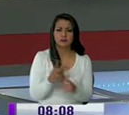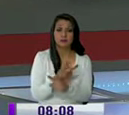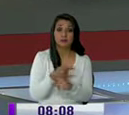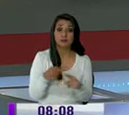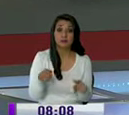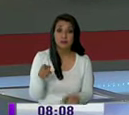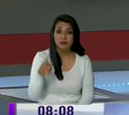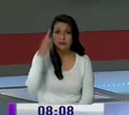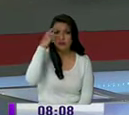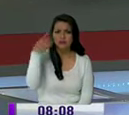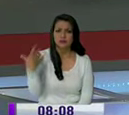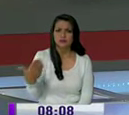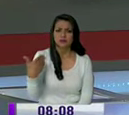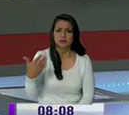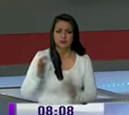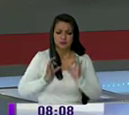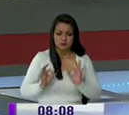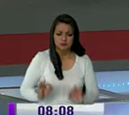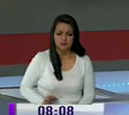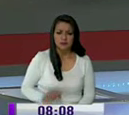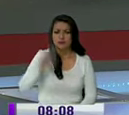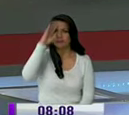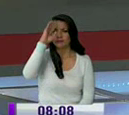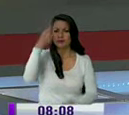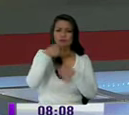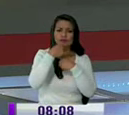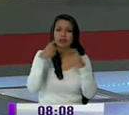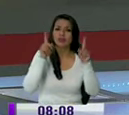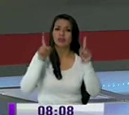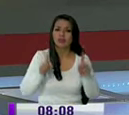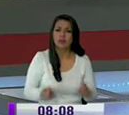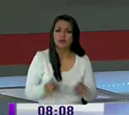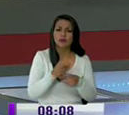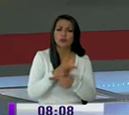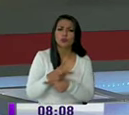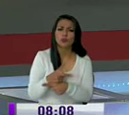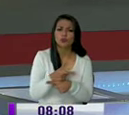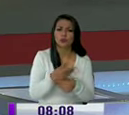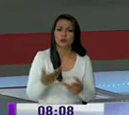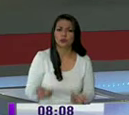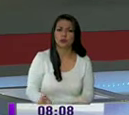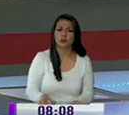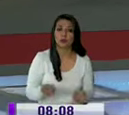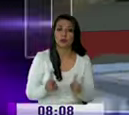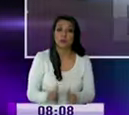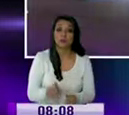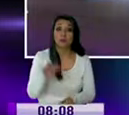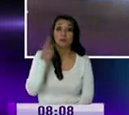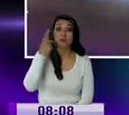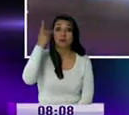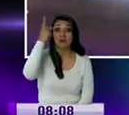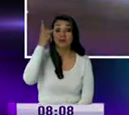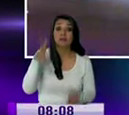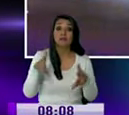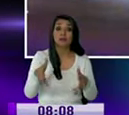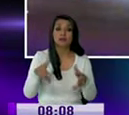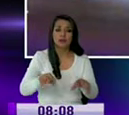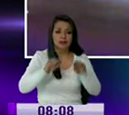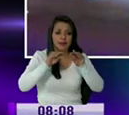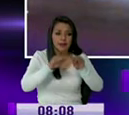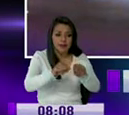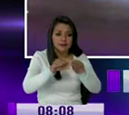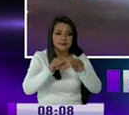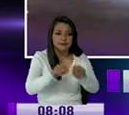Estos sinvergüenzas disfrazados de la autoridad hay que tener muy claro y sobre todo eleccionar padres de familia y profesores. Si